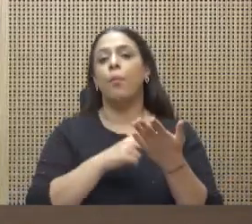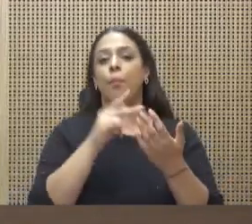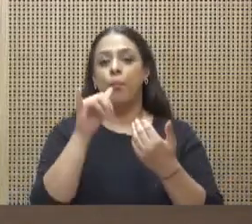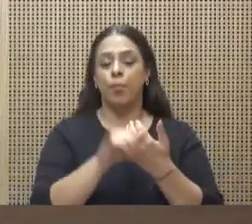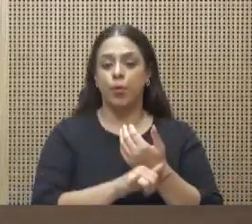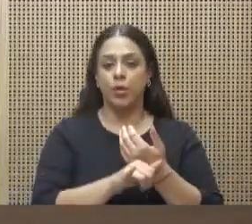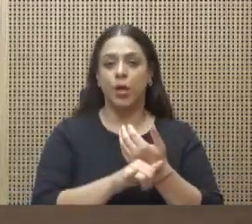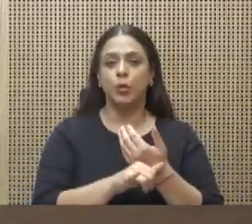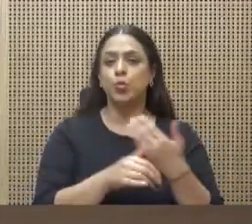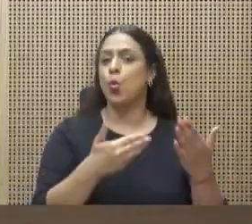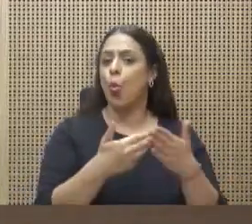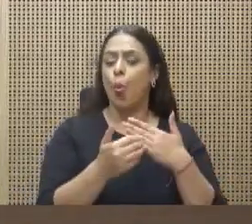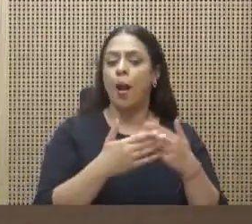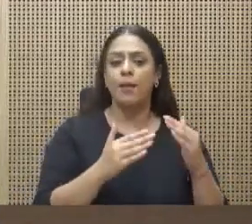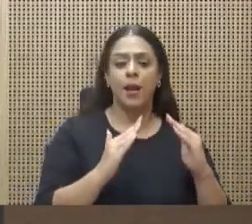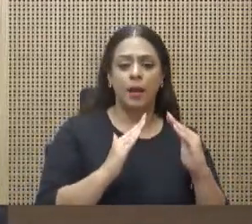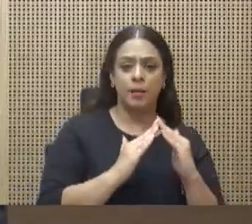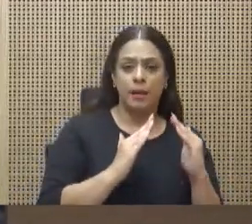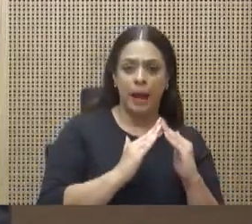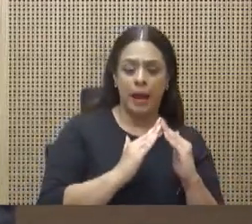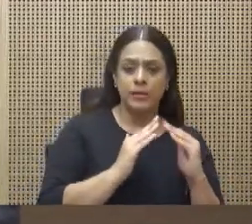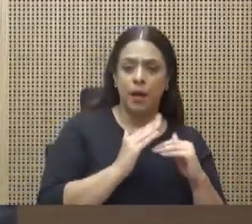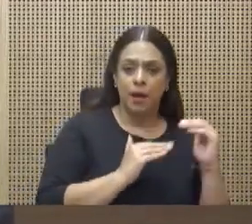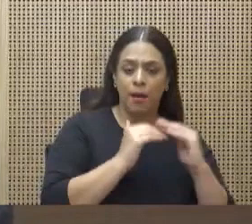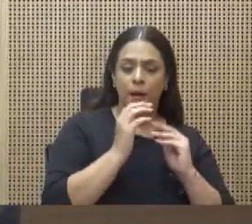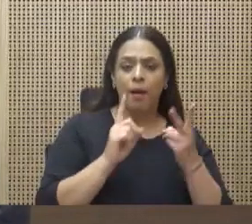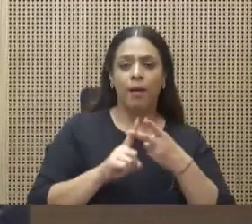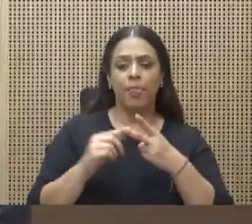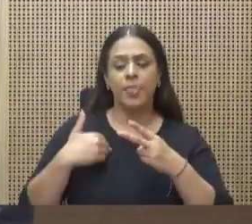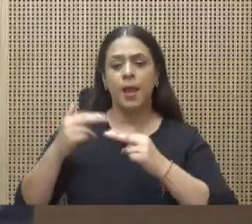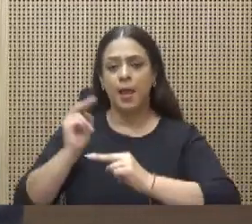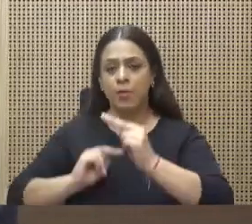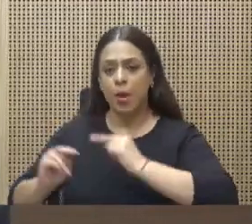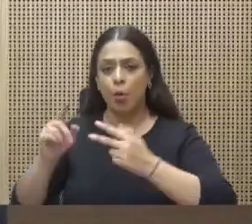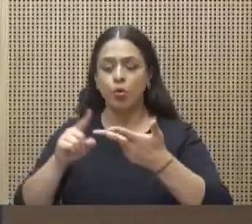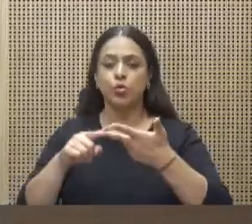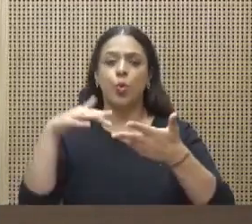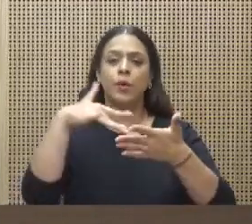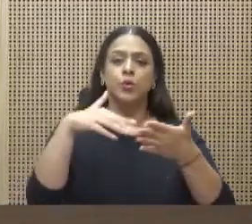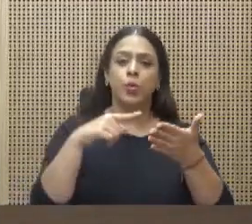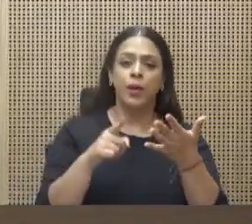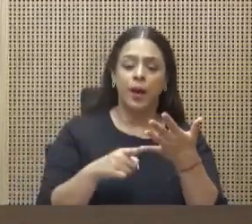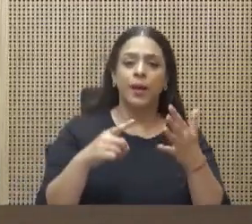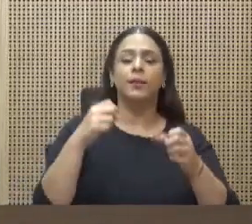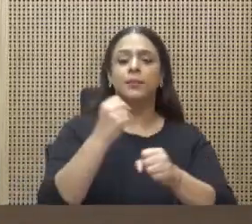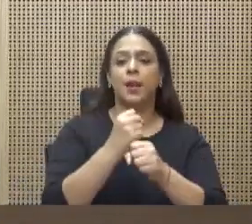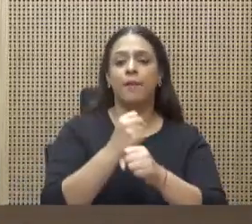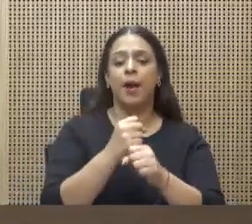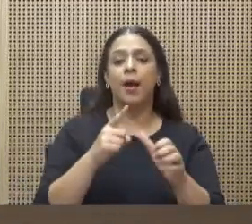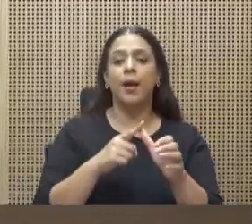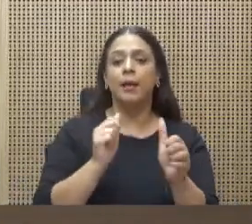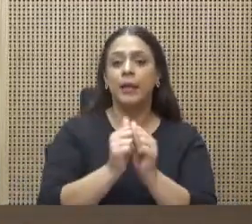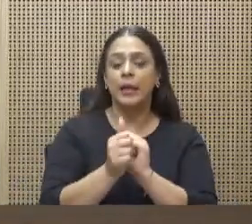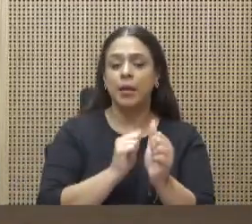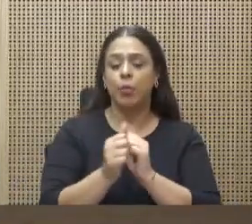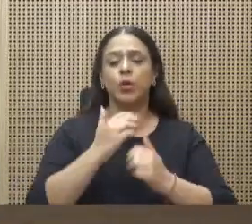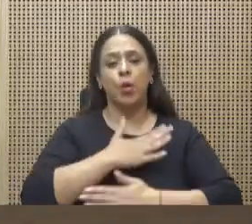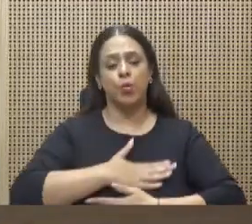montar un negocio, estudiar o trabajar, practicar deportes o disfrutar de actividades culturales.